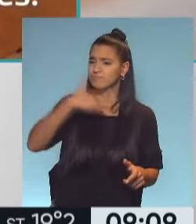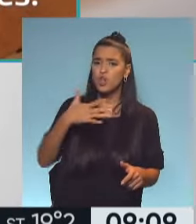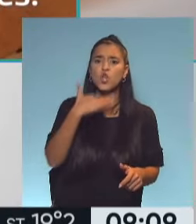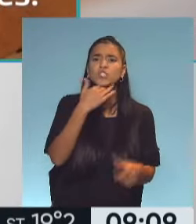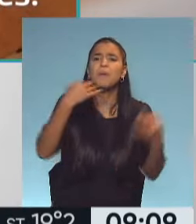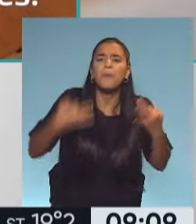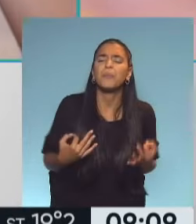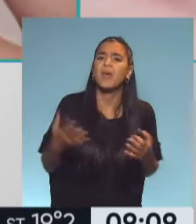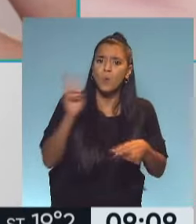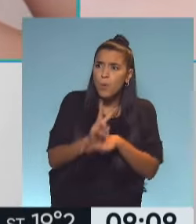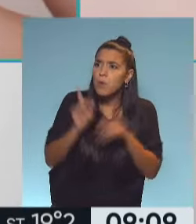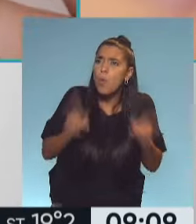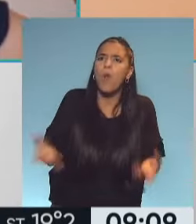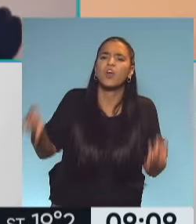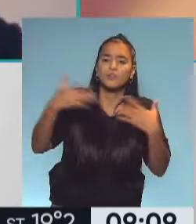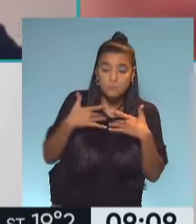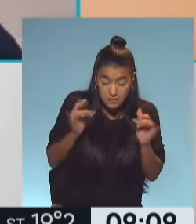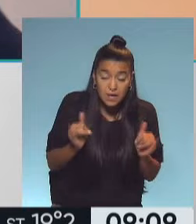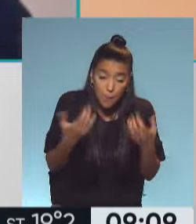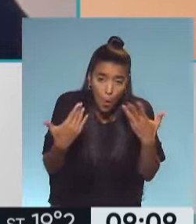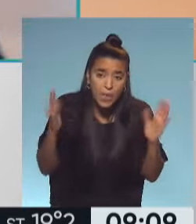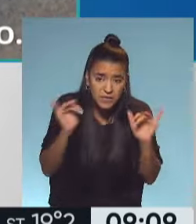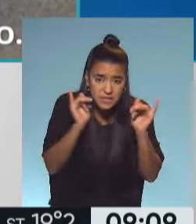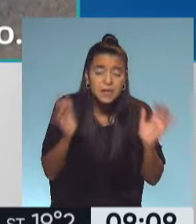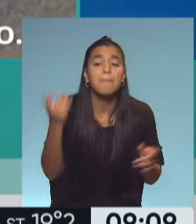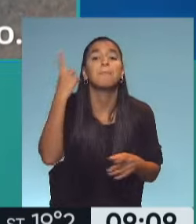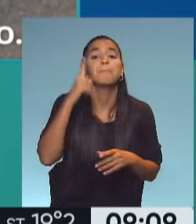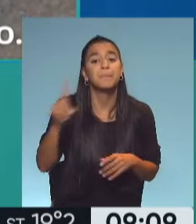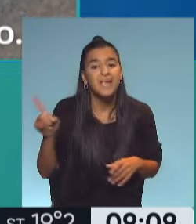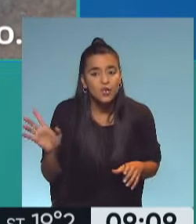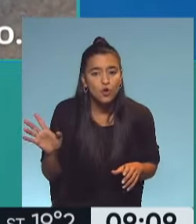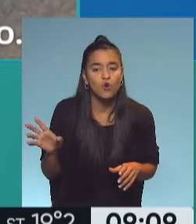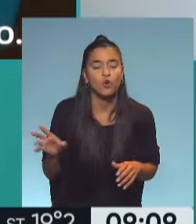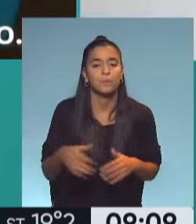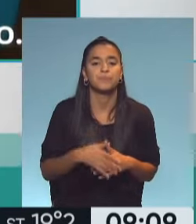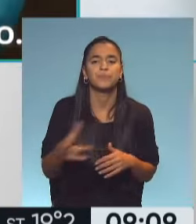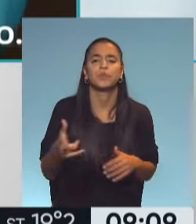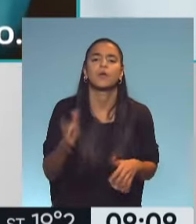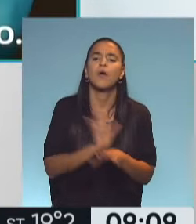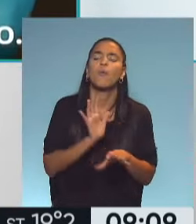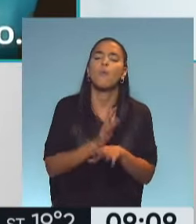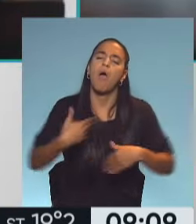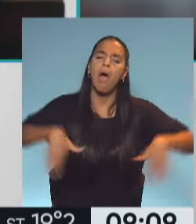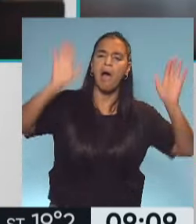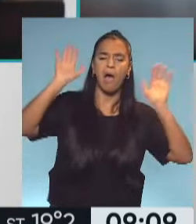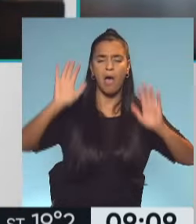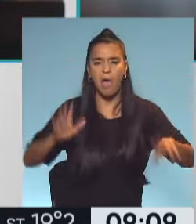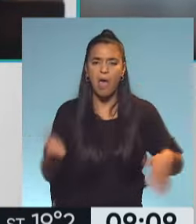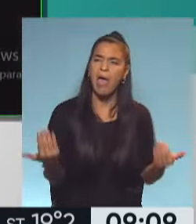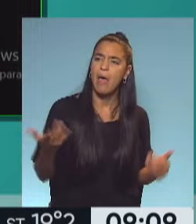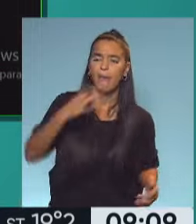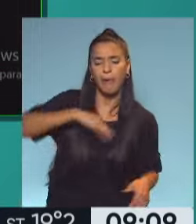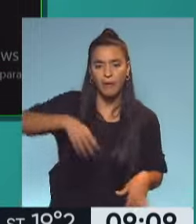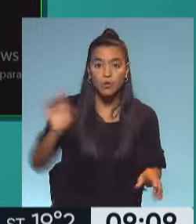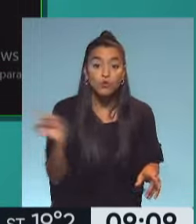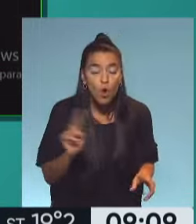cuidó y bueno, se contagió, tal vez, sin duda, puede pasar. Pero no desafiemos al virus, ¿no es